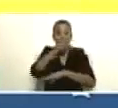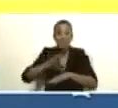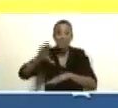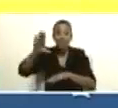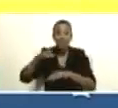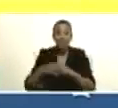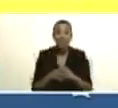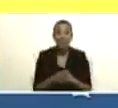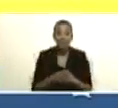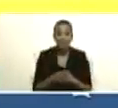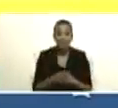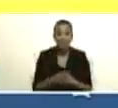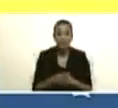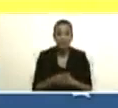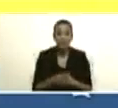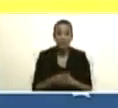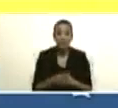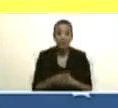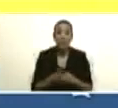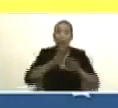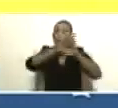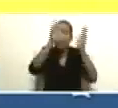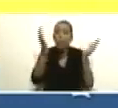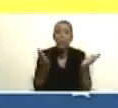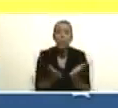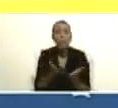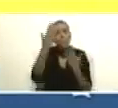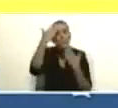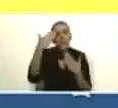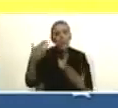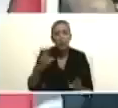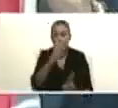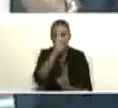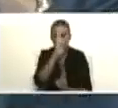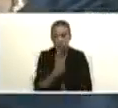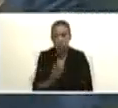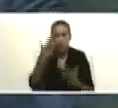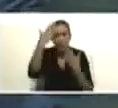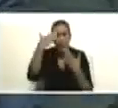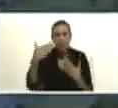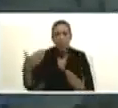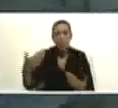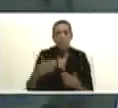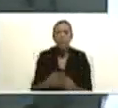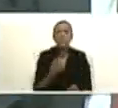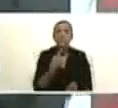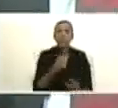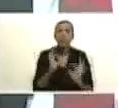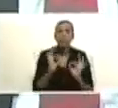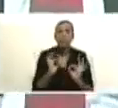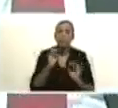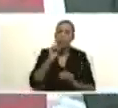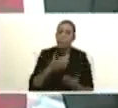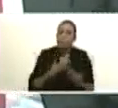y el mundo entero mi saludo le di un saludo